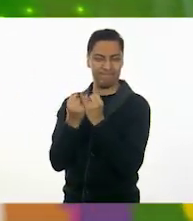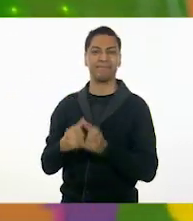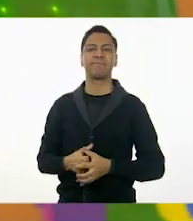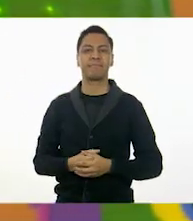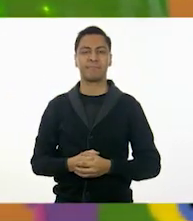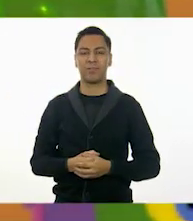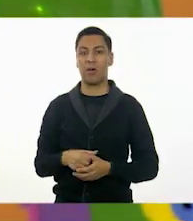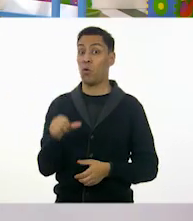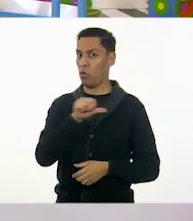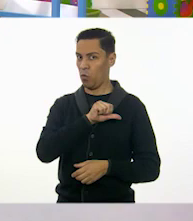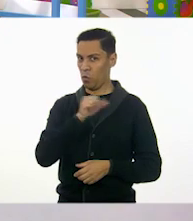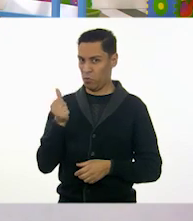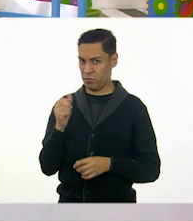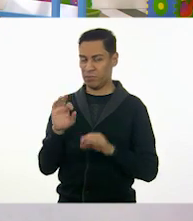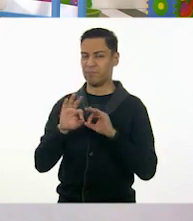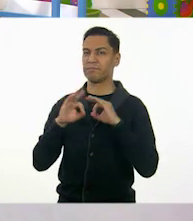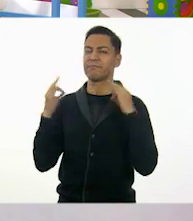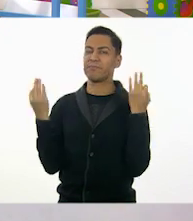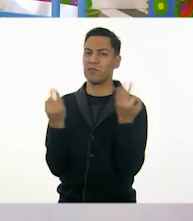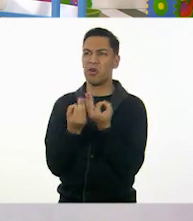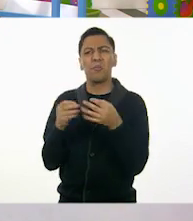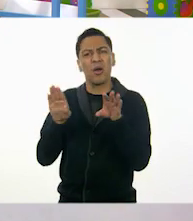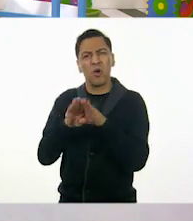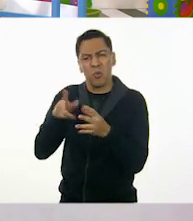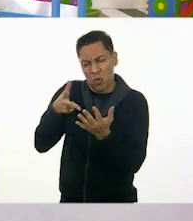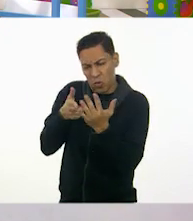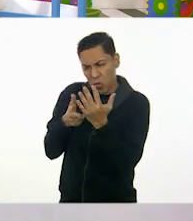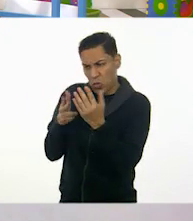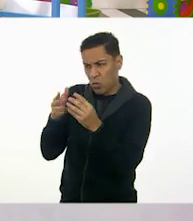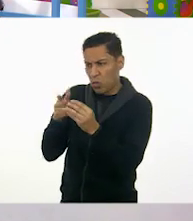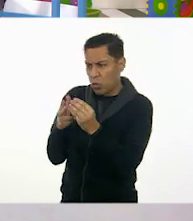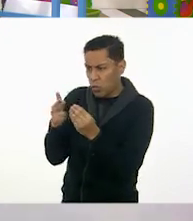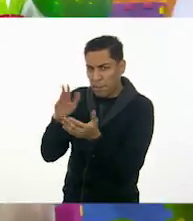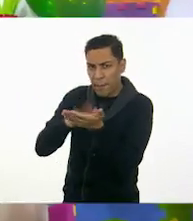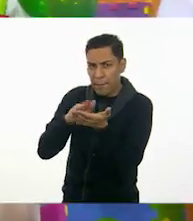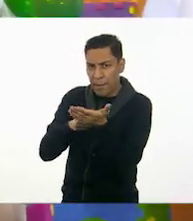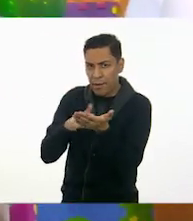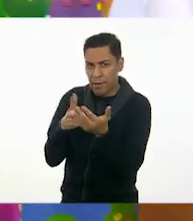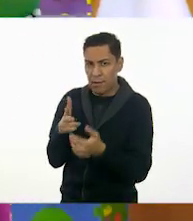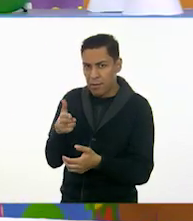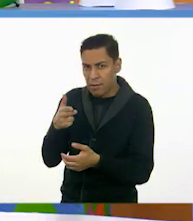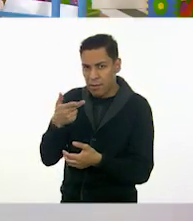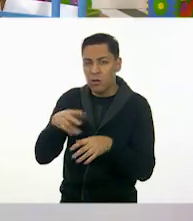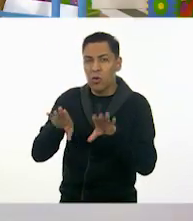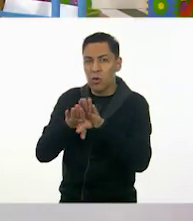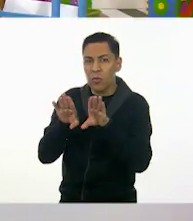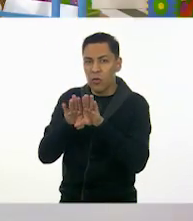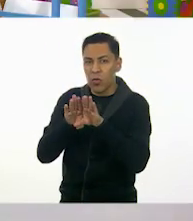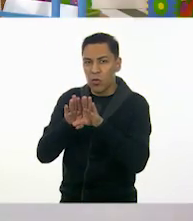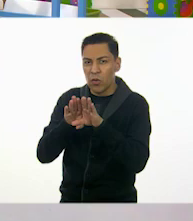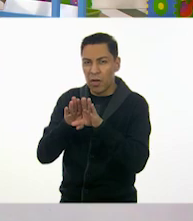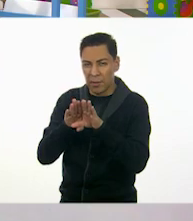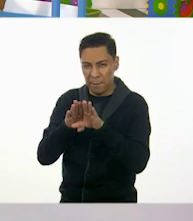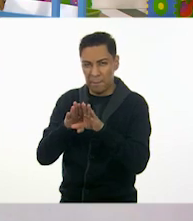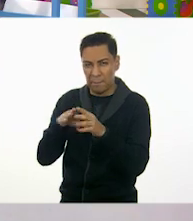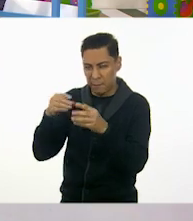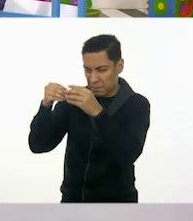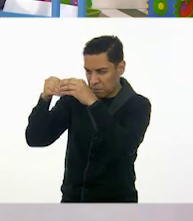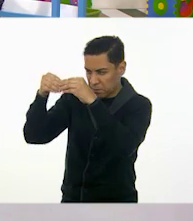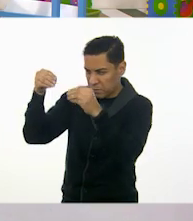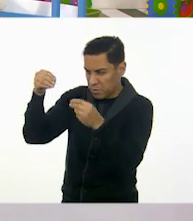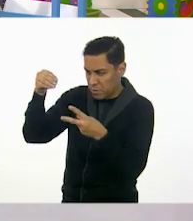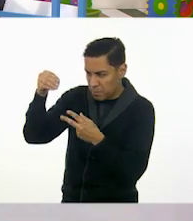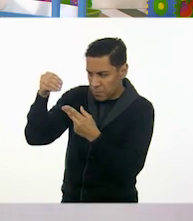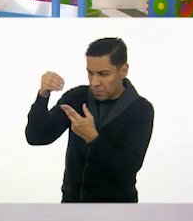Hay otra forma en la que podamos cortar el papel, Anely. Sí, Sí, sí, sí. Ya nos enseñaste esas como barbitas. Ajá. Ahora,